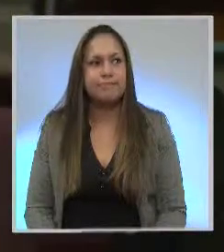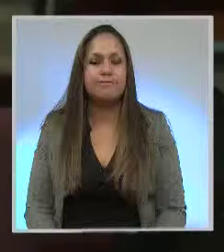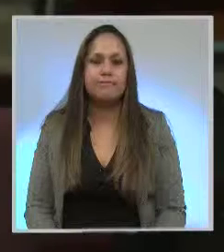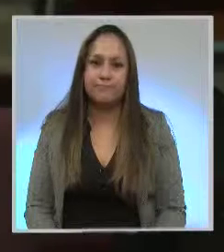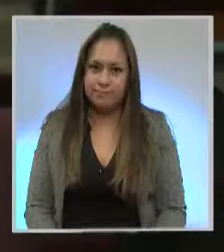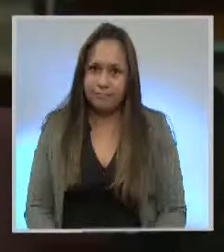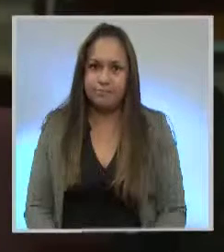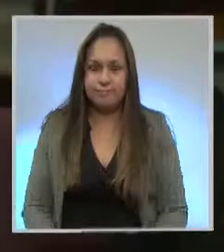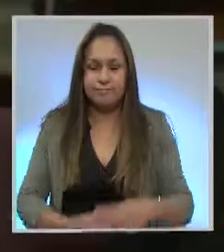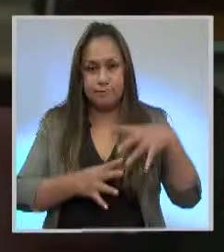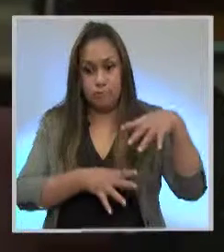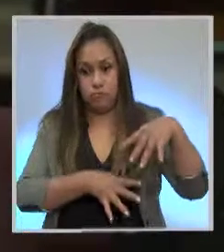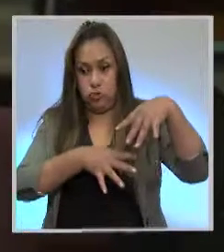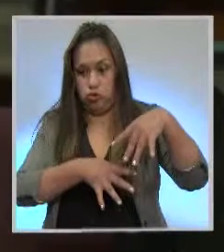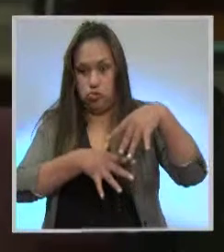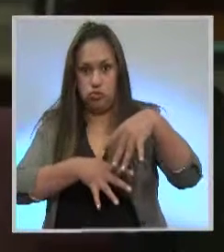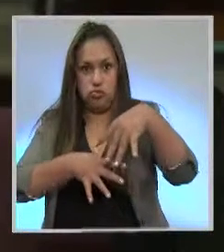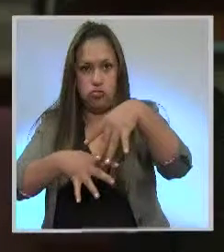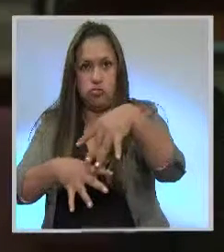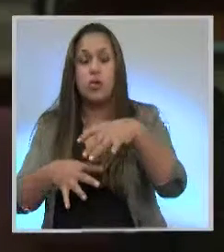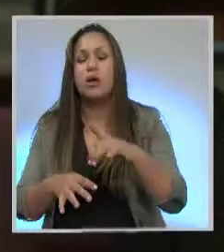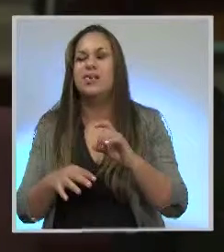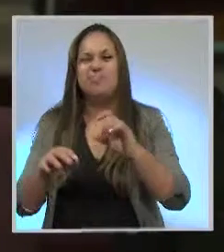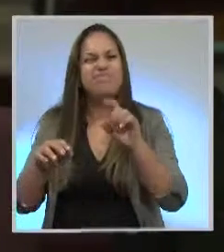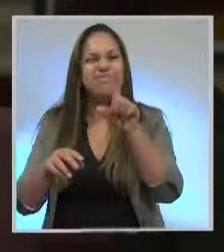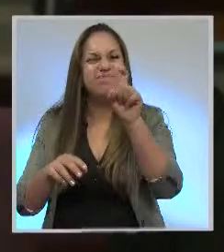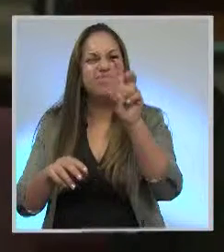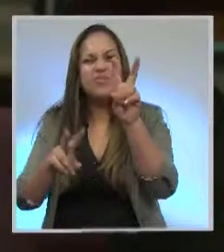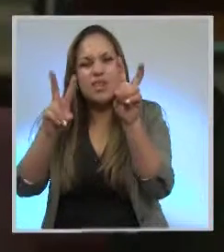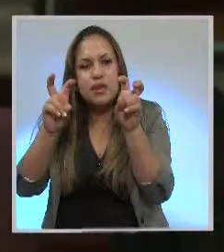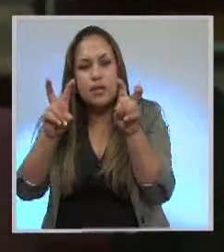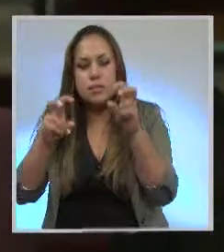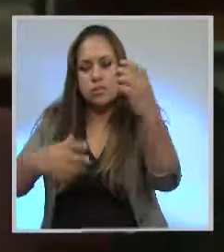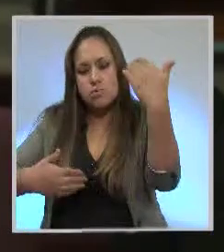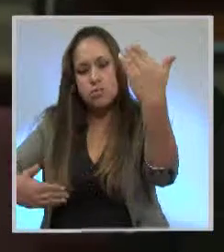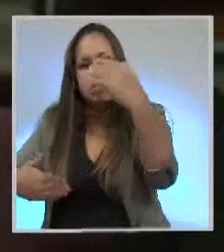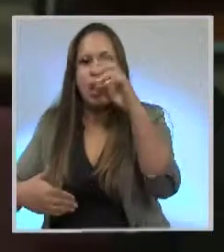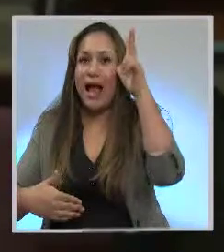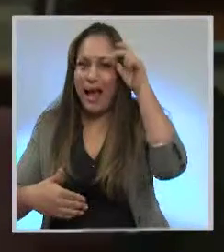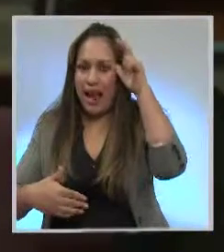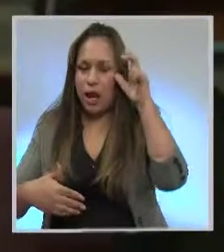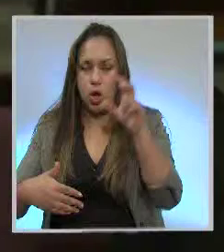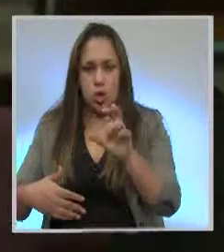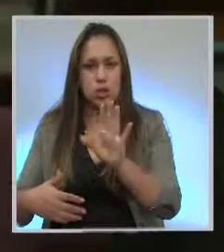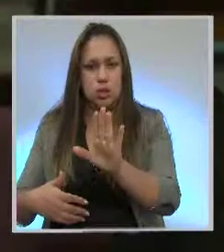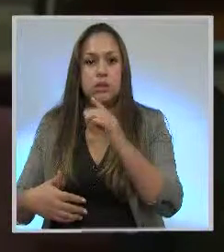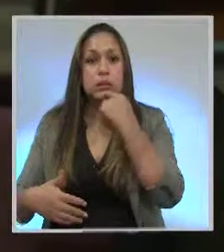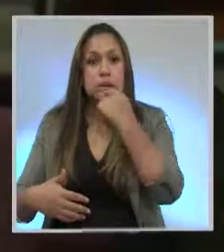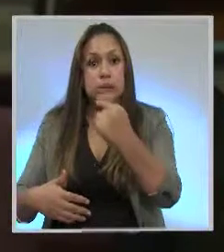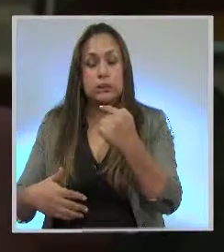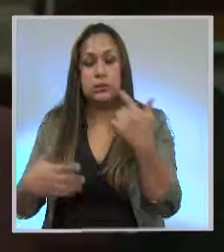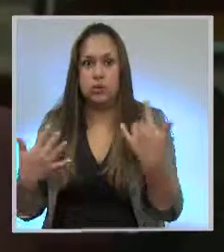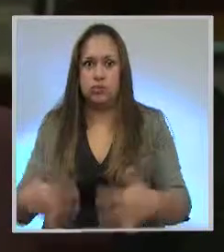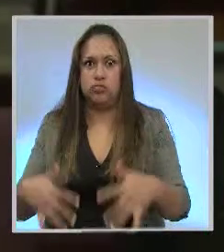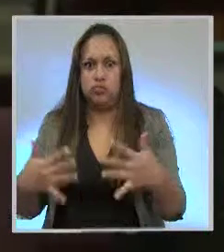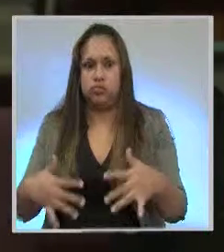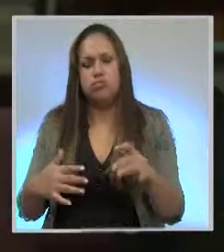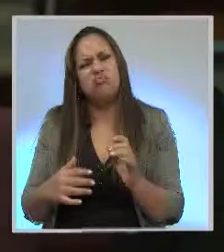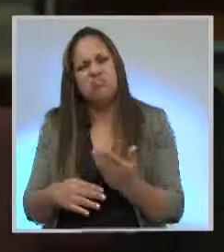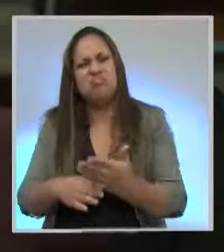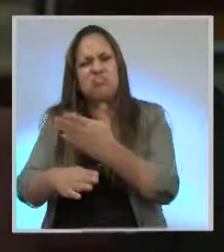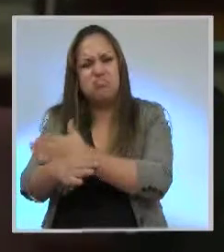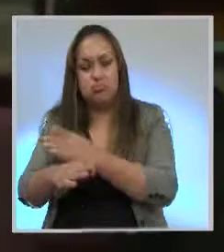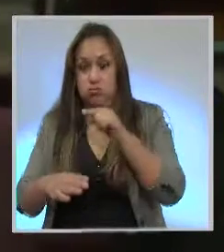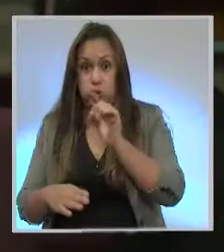La marcha organizada por el movimiento Creo que llegó este miércoles a la Asamblea Nacional es parte de una serie de acciones desplegadas